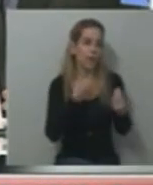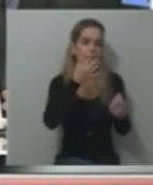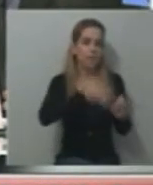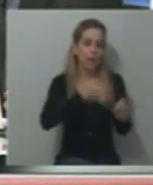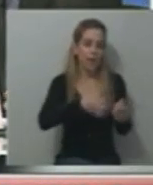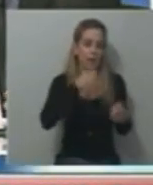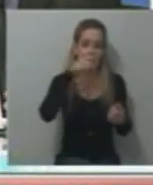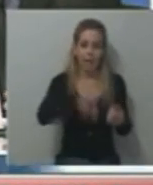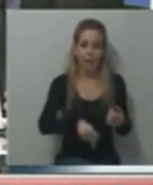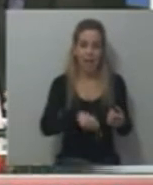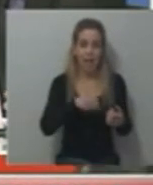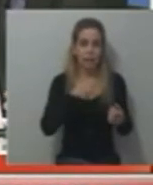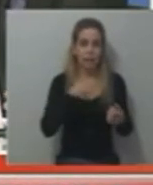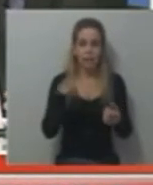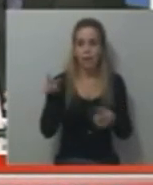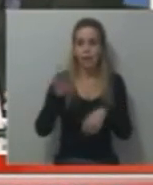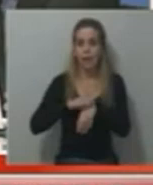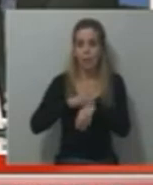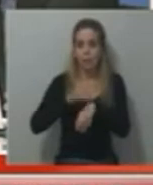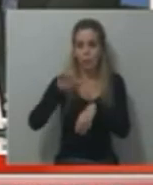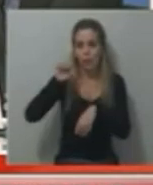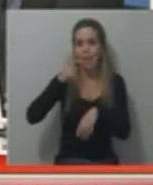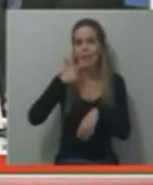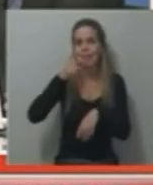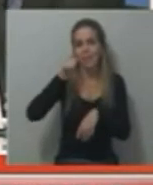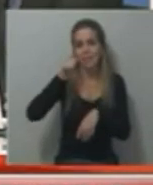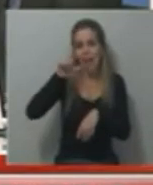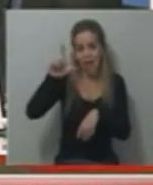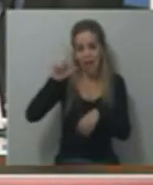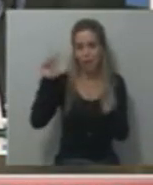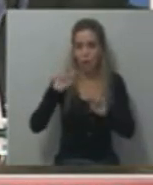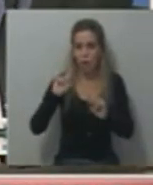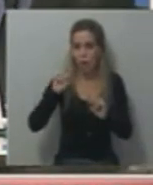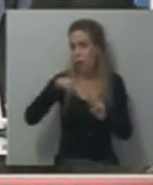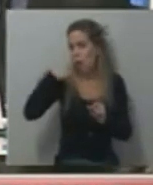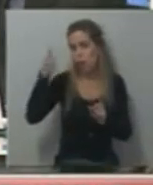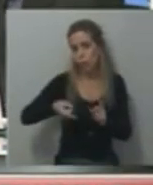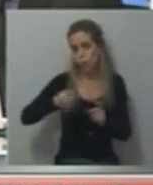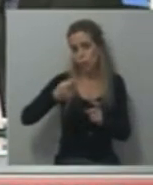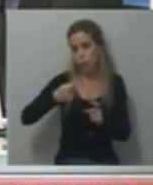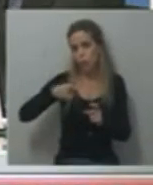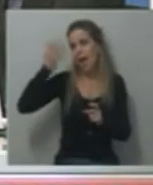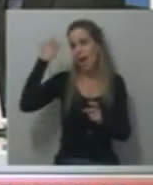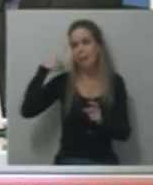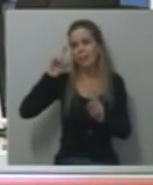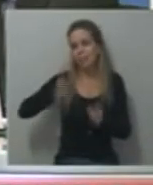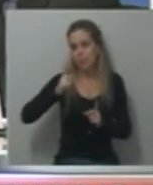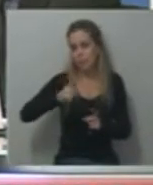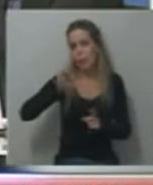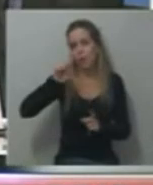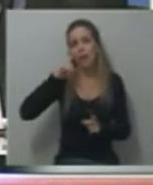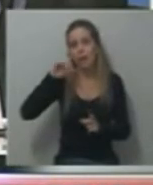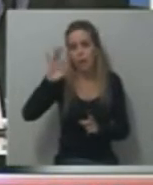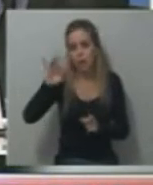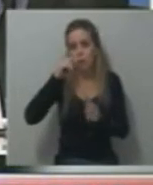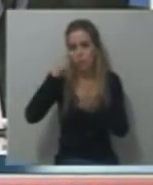bien nunca, pero no por culpa de Casal, no anduvo bien con Aldo Rico, no anduvo bien con Juanjo Álvarez, no anduvo bien con Casal, no anduvo bien nunca la